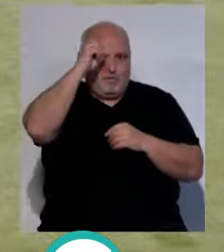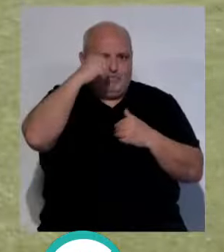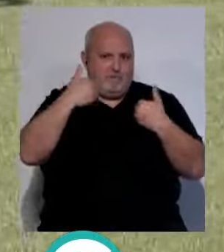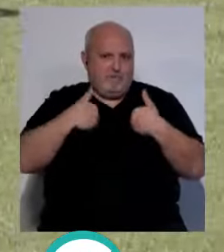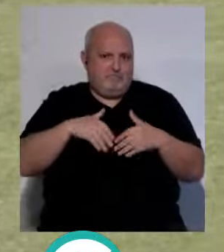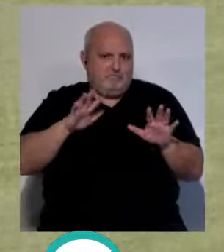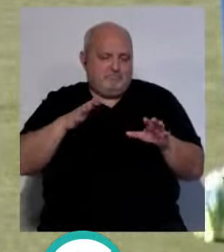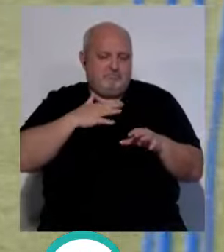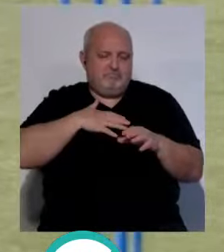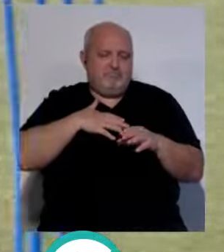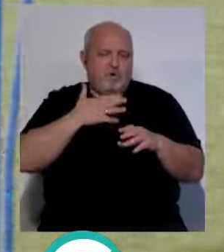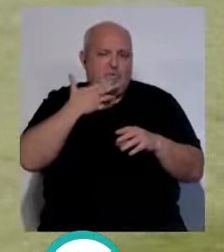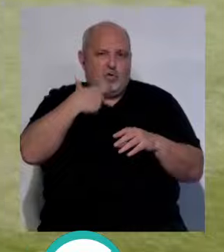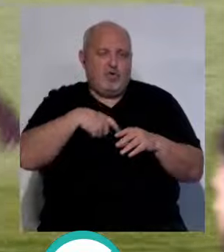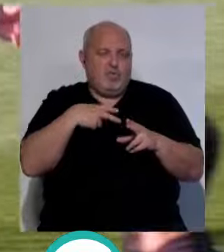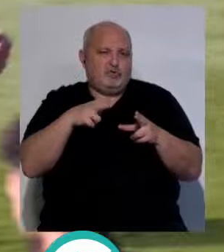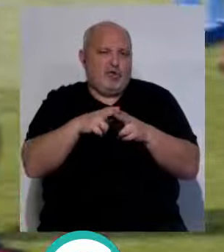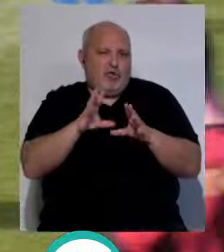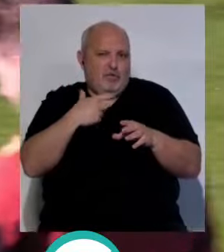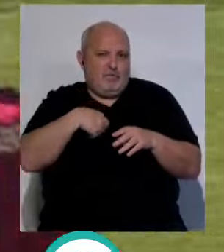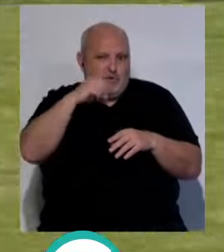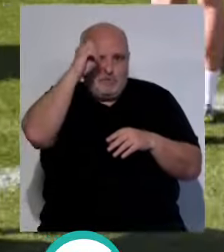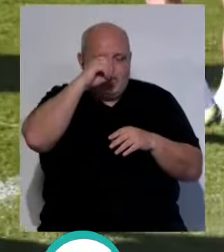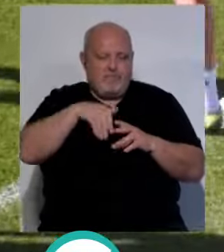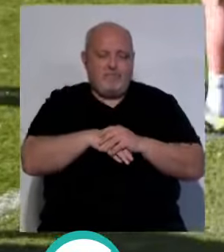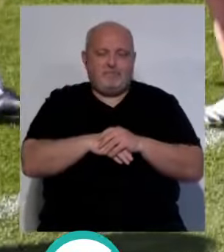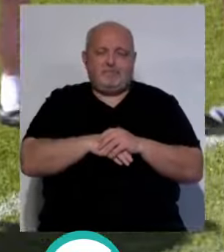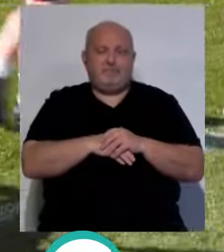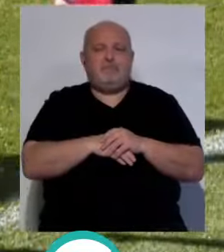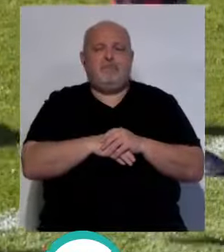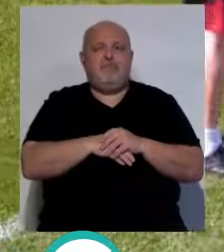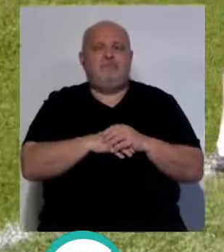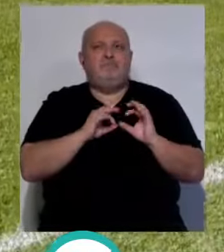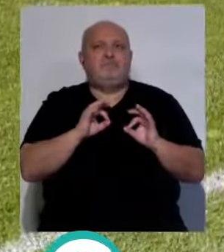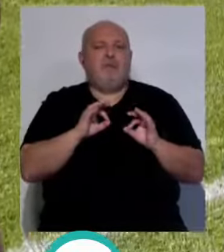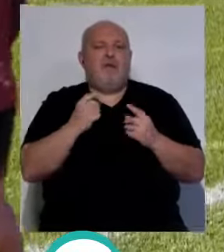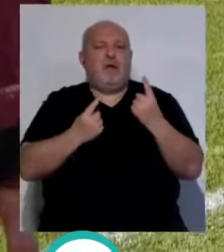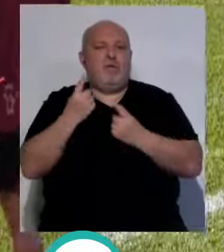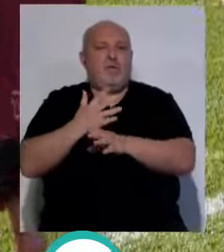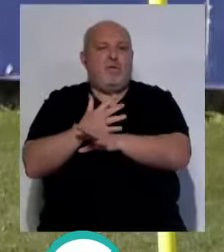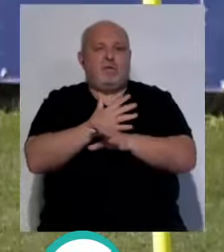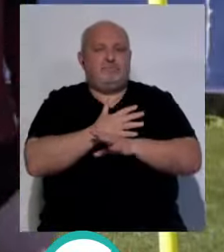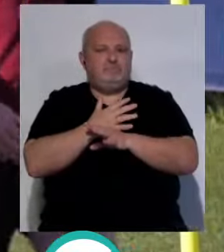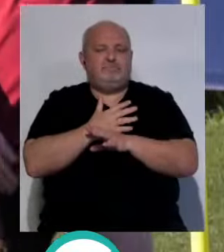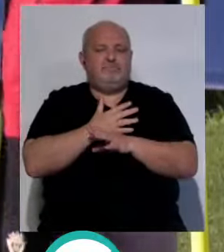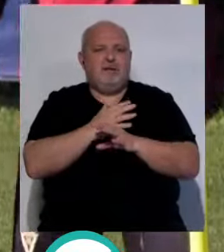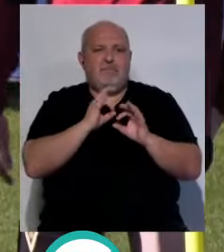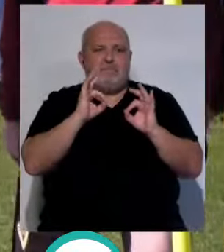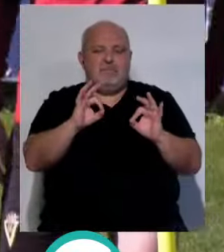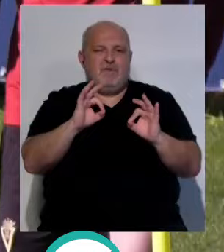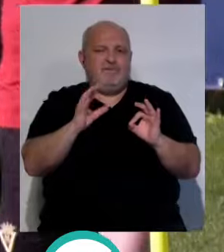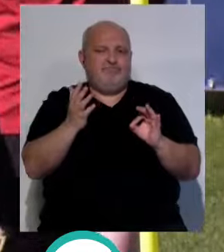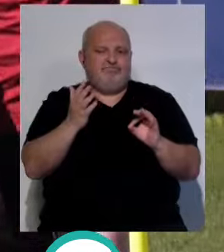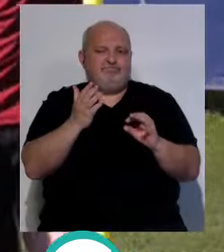como mencionado, como abonado, no como técnico. Y que hay jugadores que incluso yo no lo hubiera quitado para el mundo